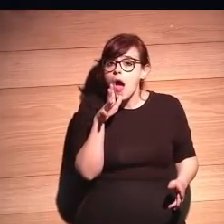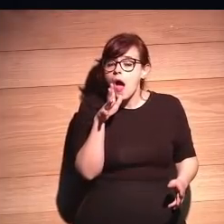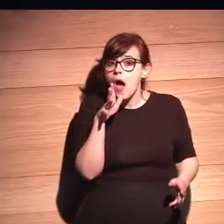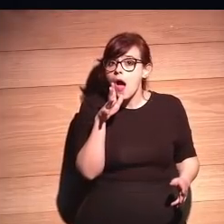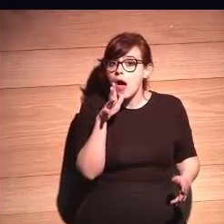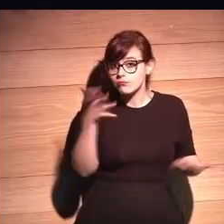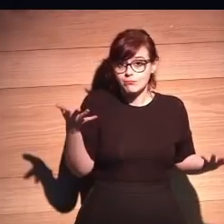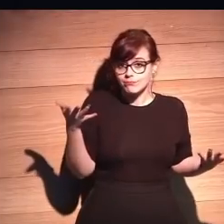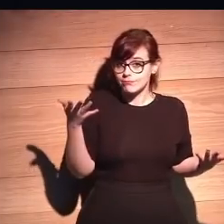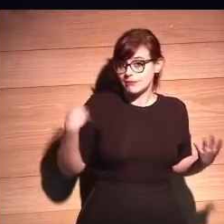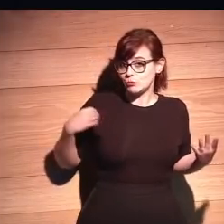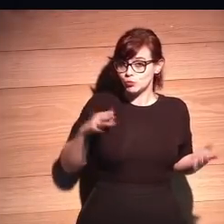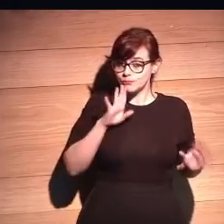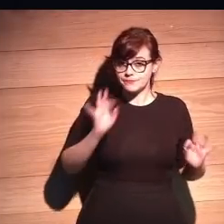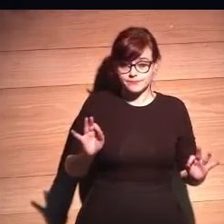¿Vale?